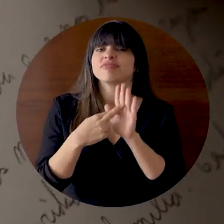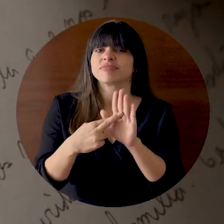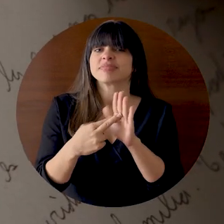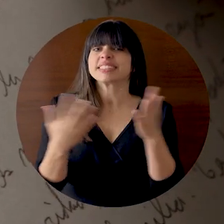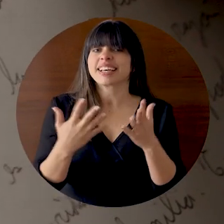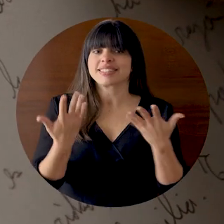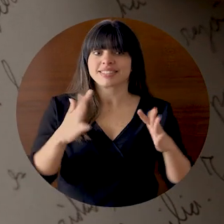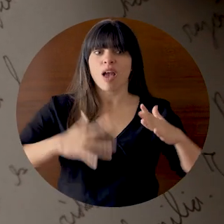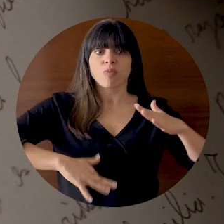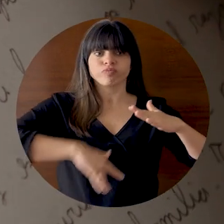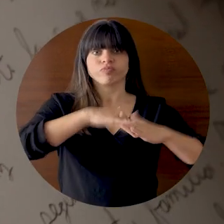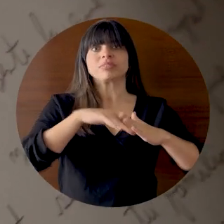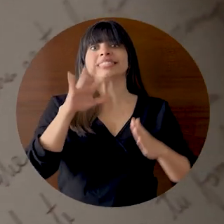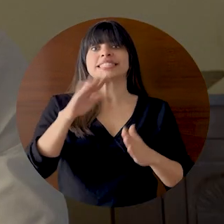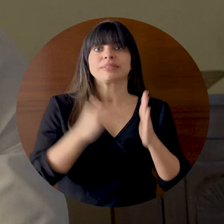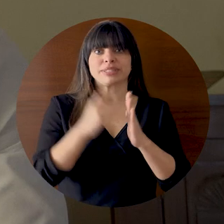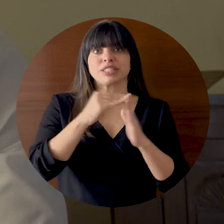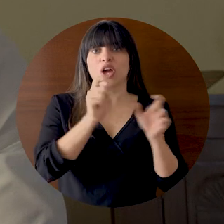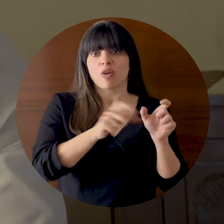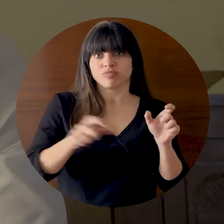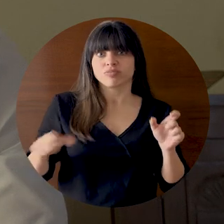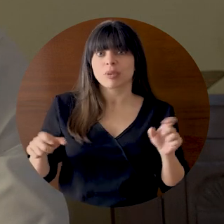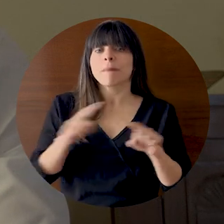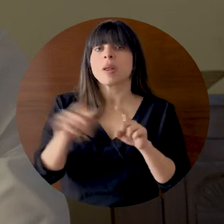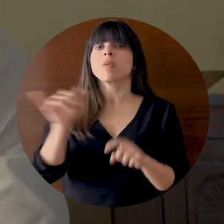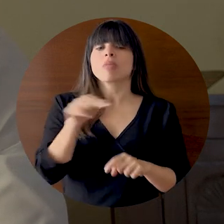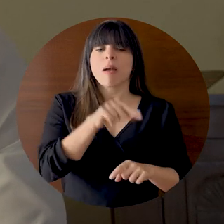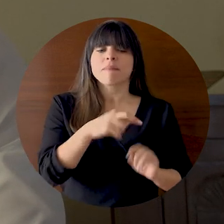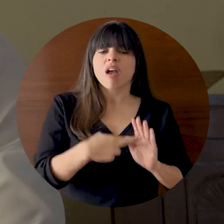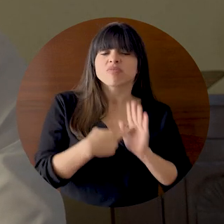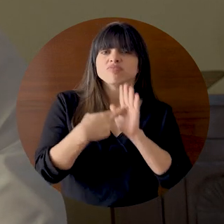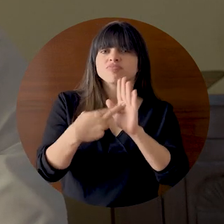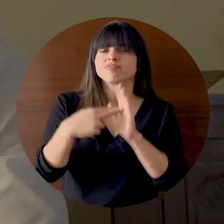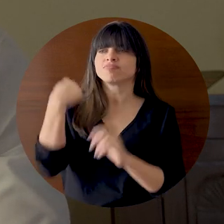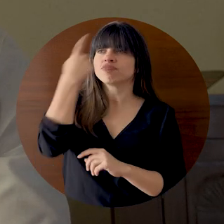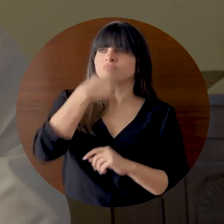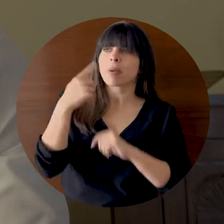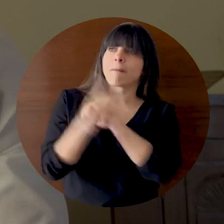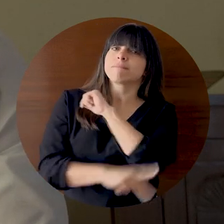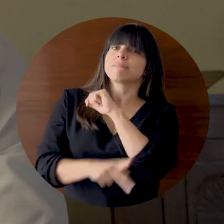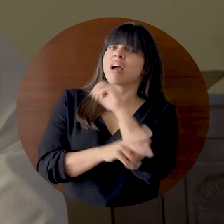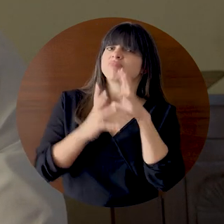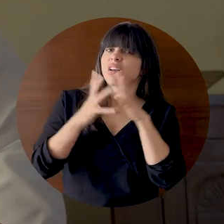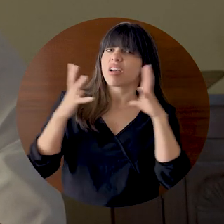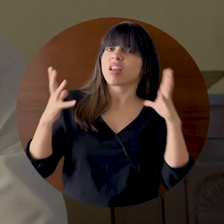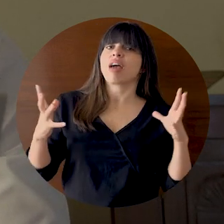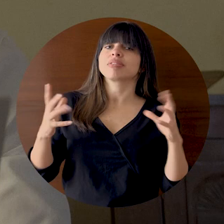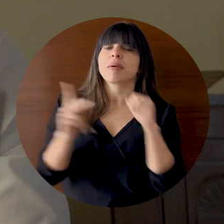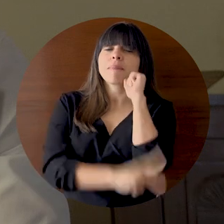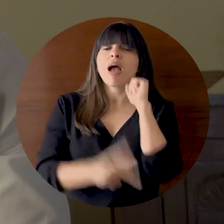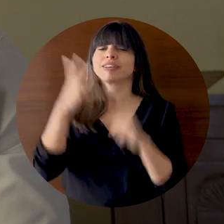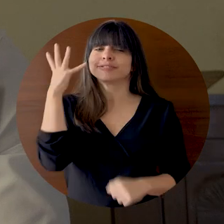llegamos a tener una población de 5 millones, sino que serás el rostro de un país cada vez más grande. Una patria